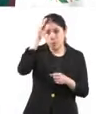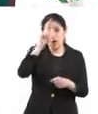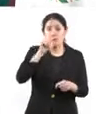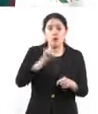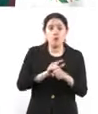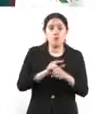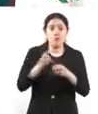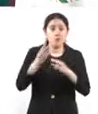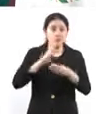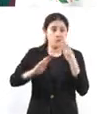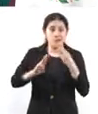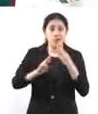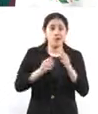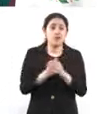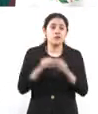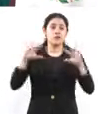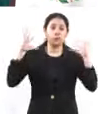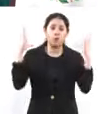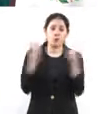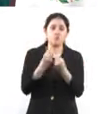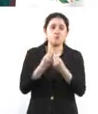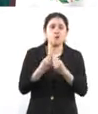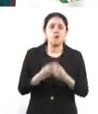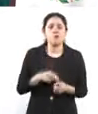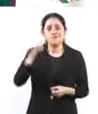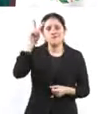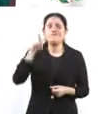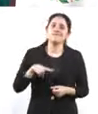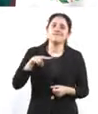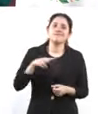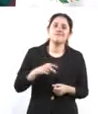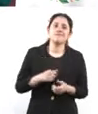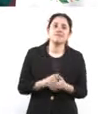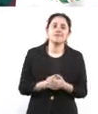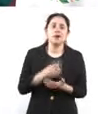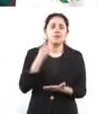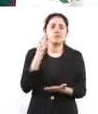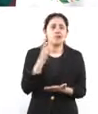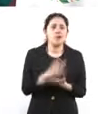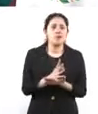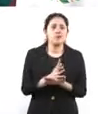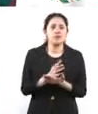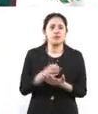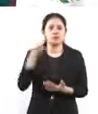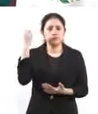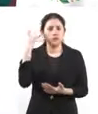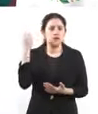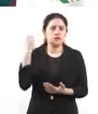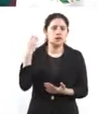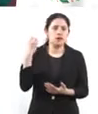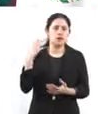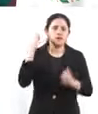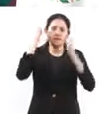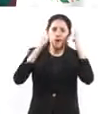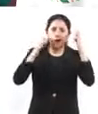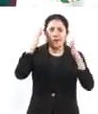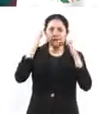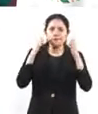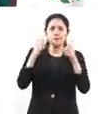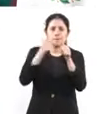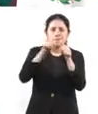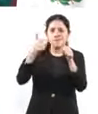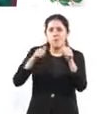de nuestro país. Y son, no solamente es para los espectáculos o las actividades culturales, artísticas,